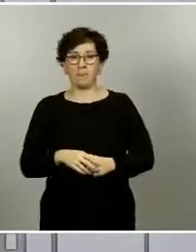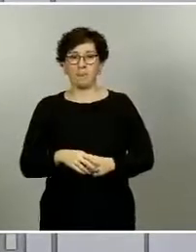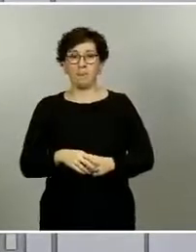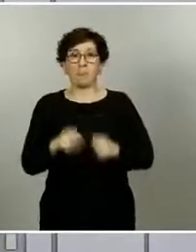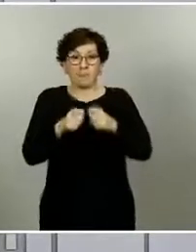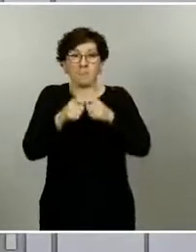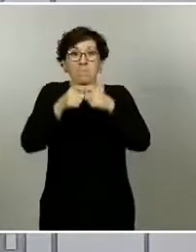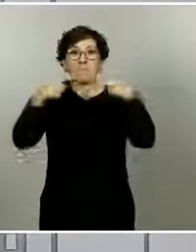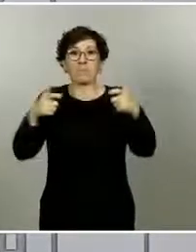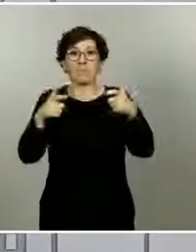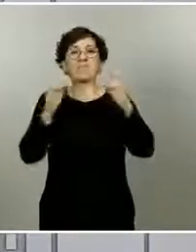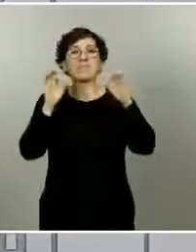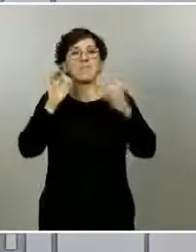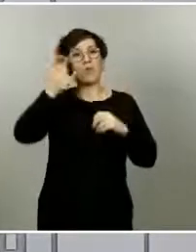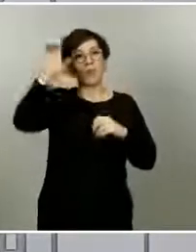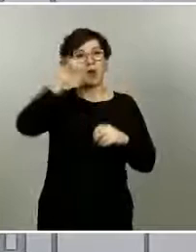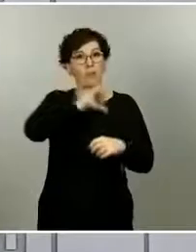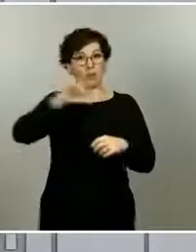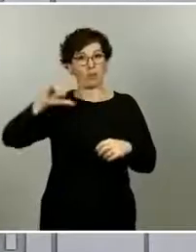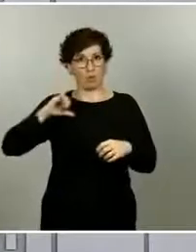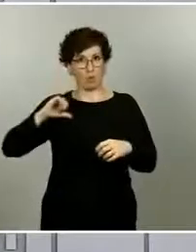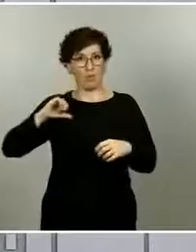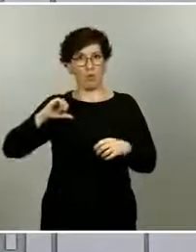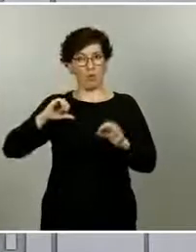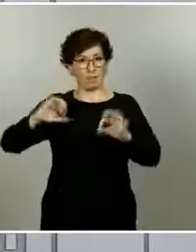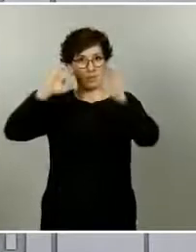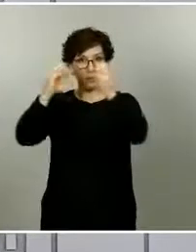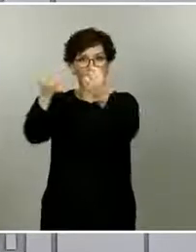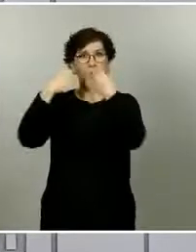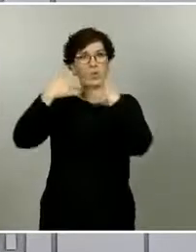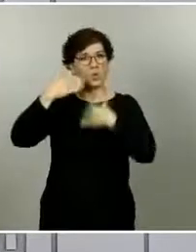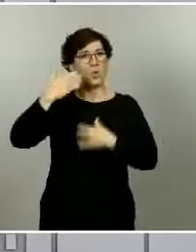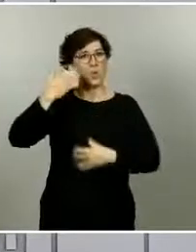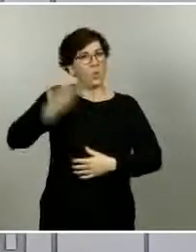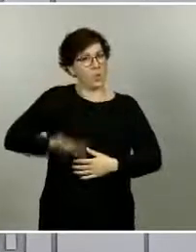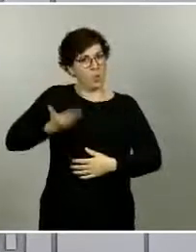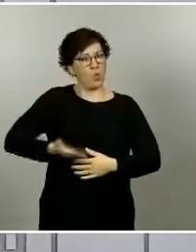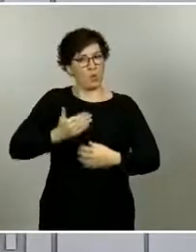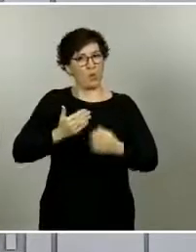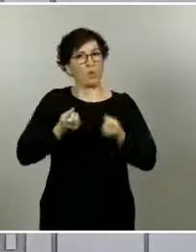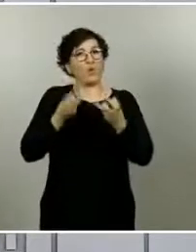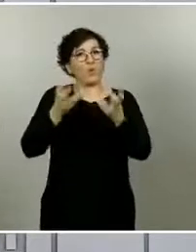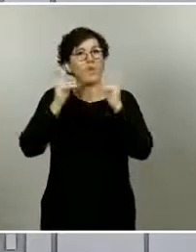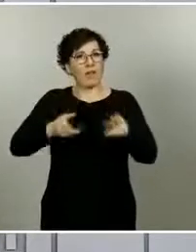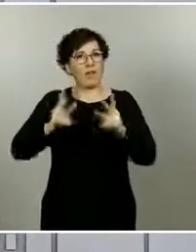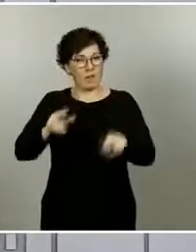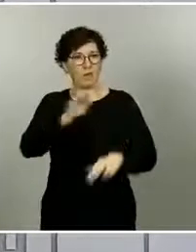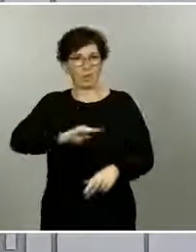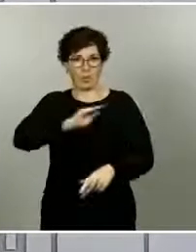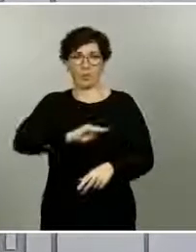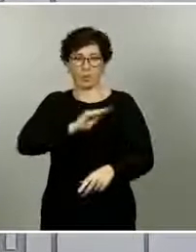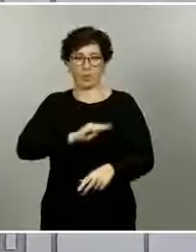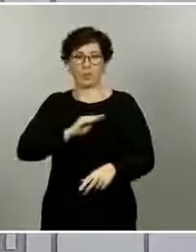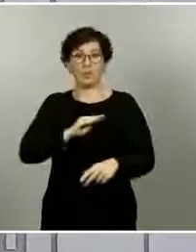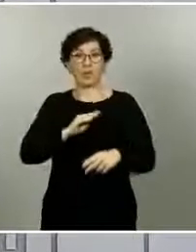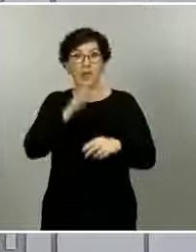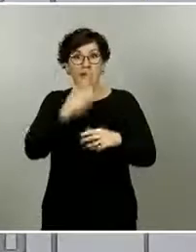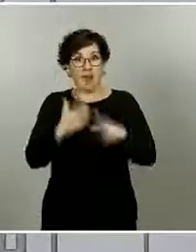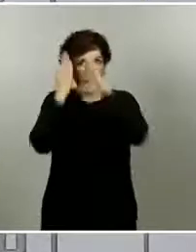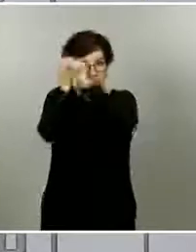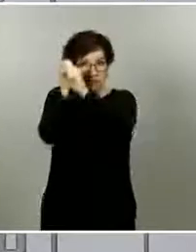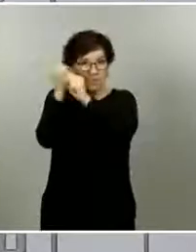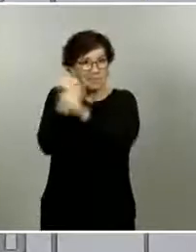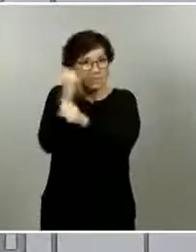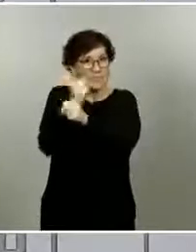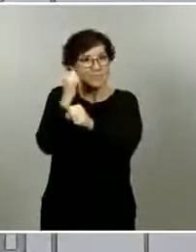principalmente a una única comunidad autónoma que ha hecho una notificación importante de nuevos fallecidos. Estamos ahora mismo también trabajando con la